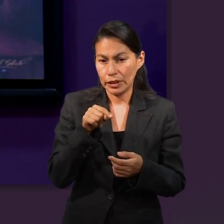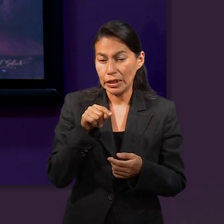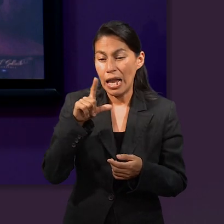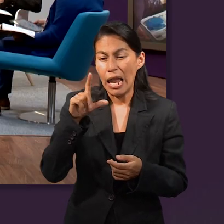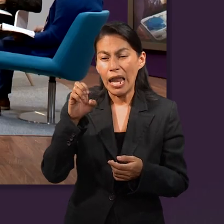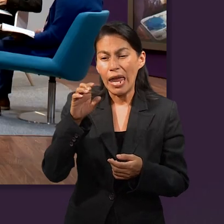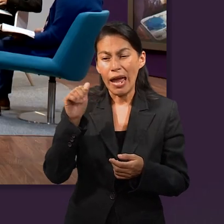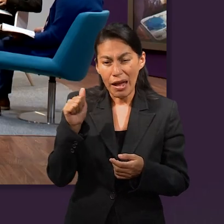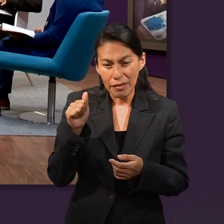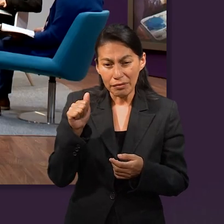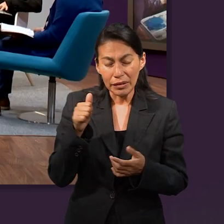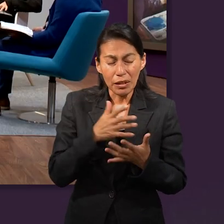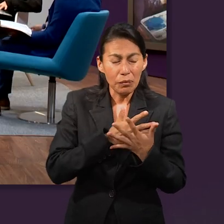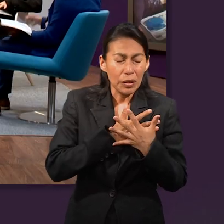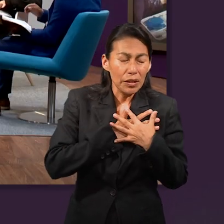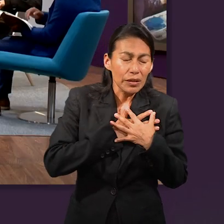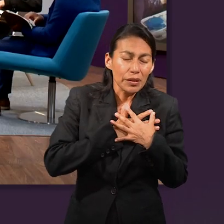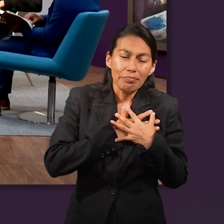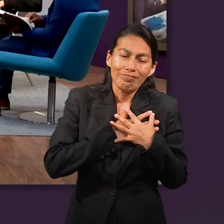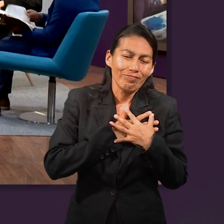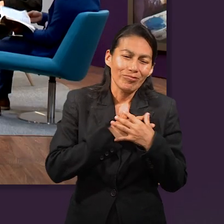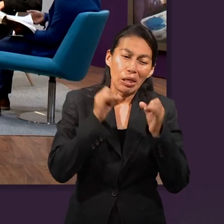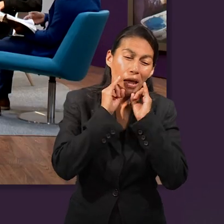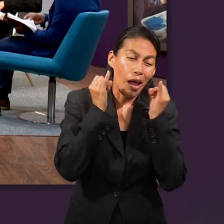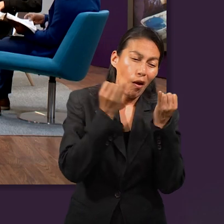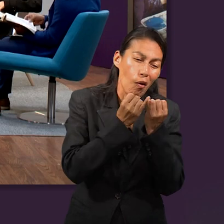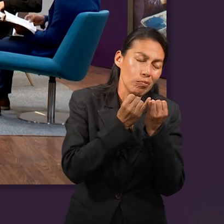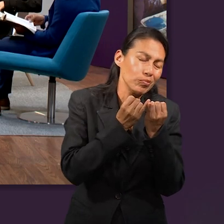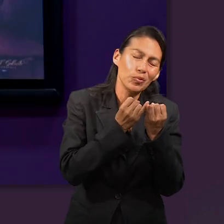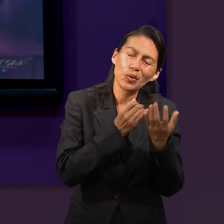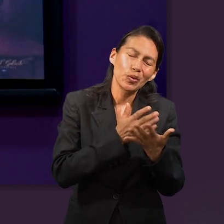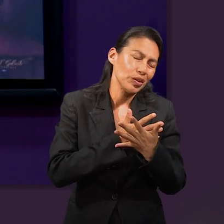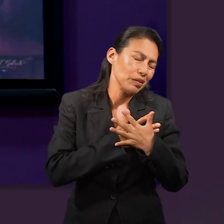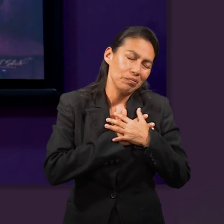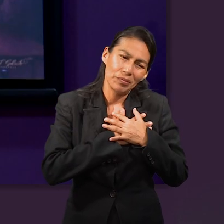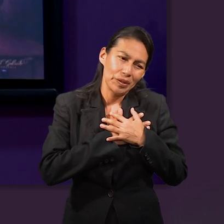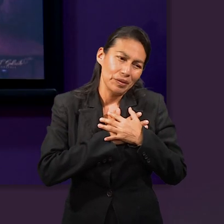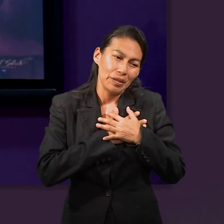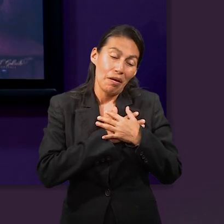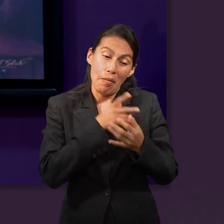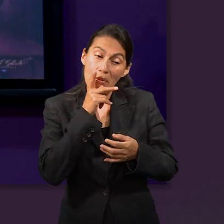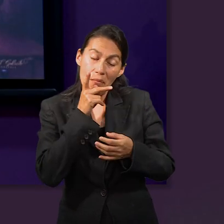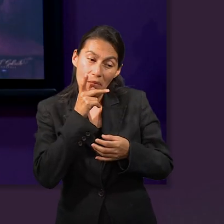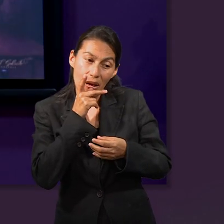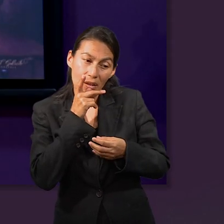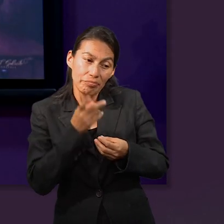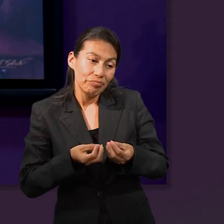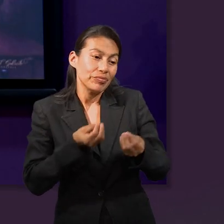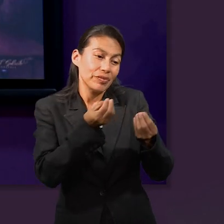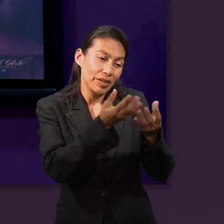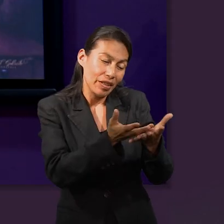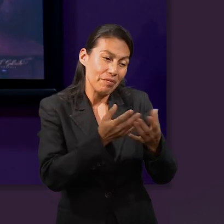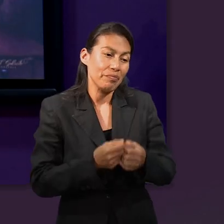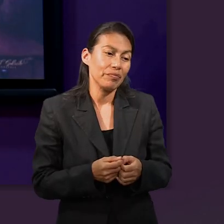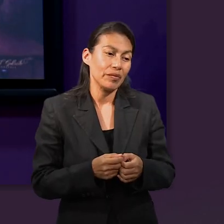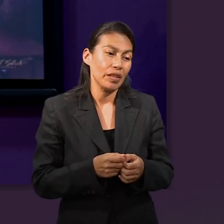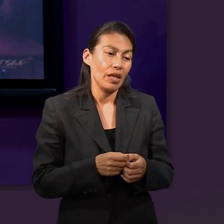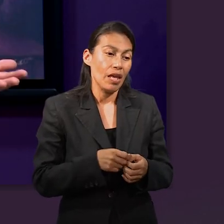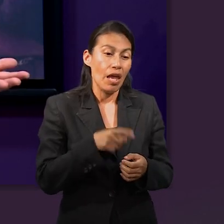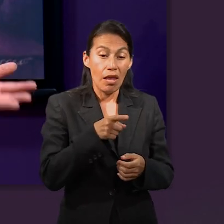puntualizar esto, como pues Lea no era amada por Jacob. Su papá la da sin que